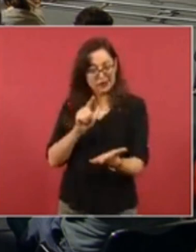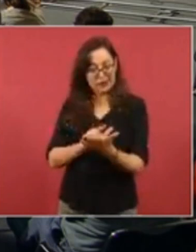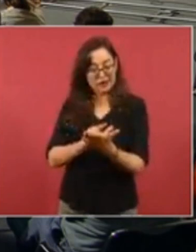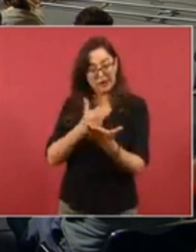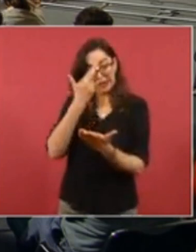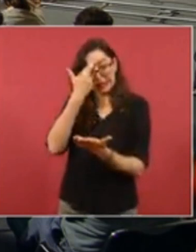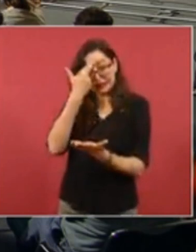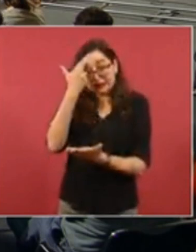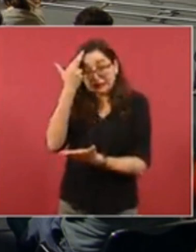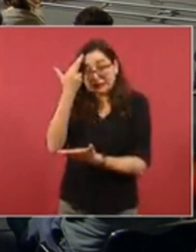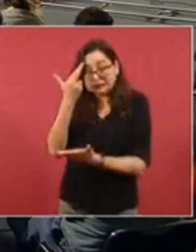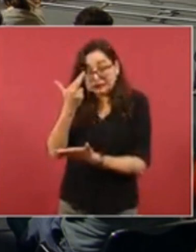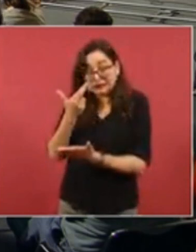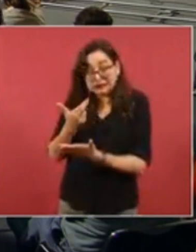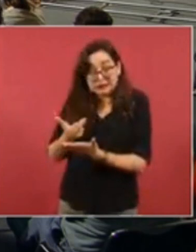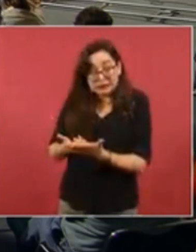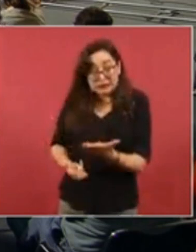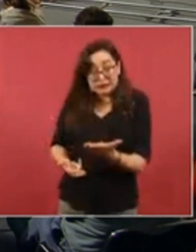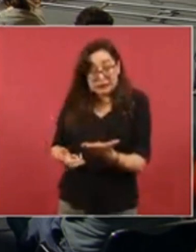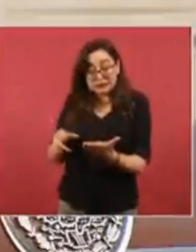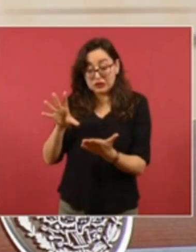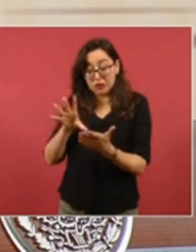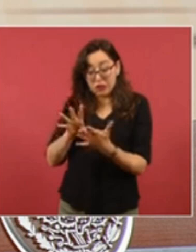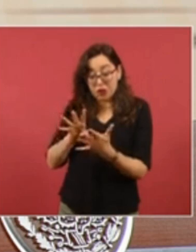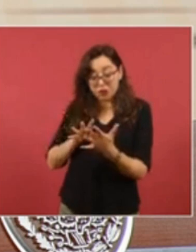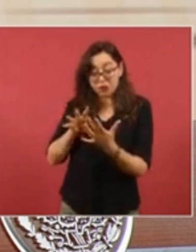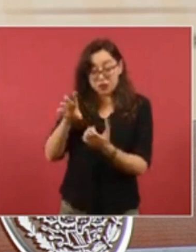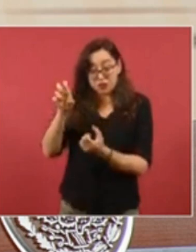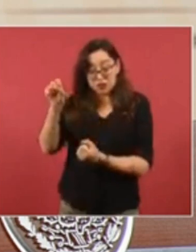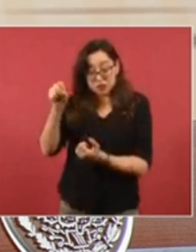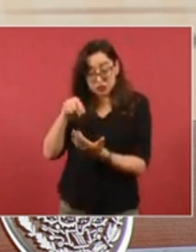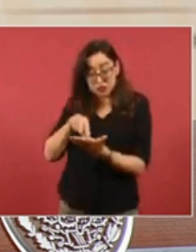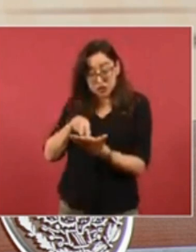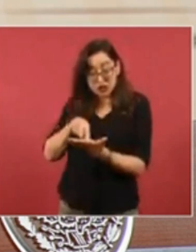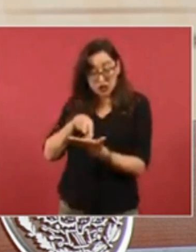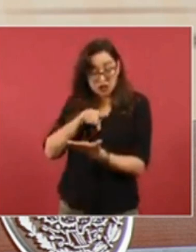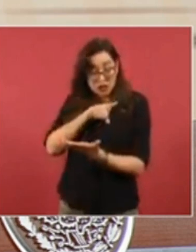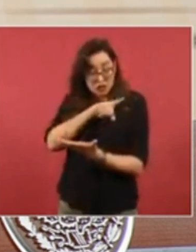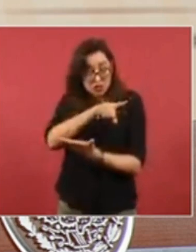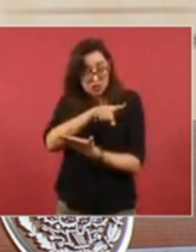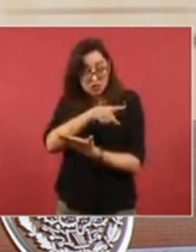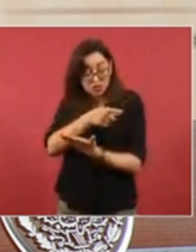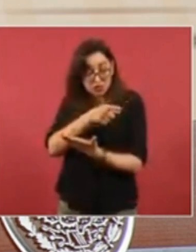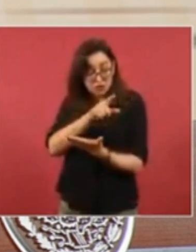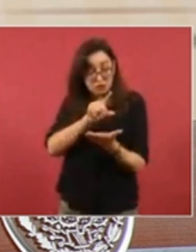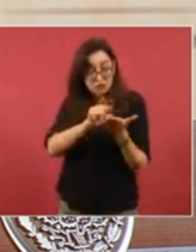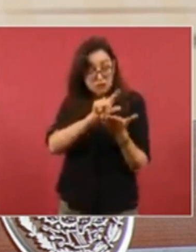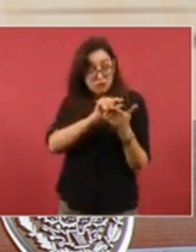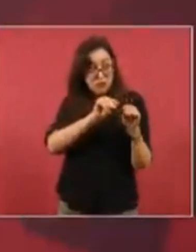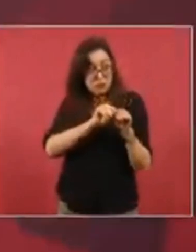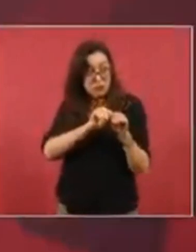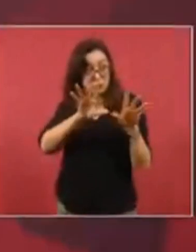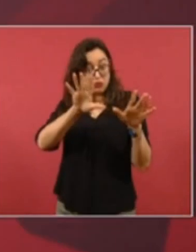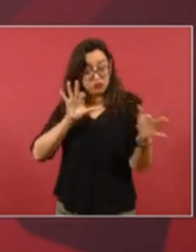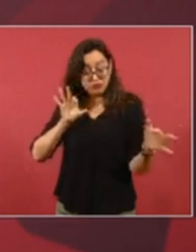permitido constitucionalmente, legalmente, a un partido político.